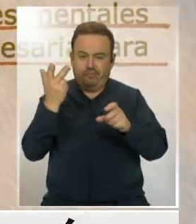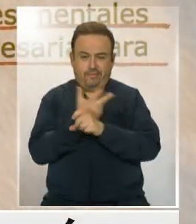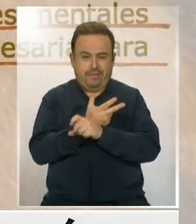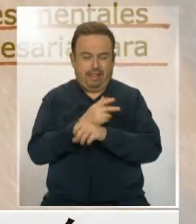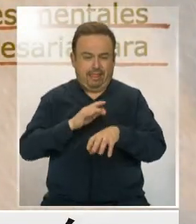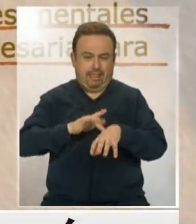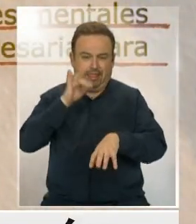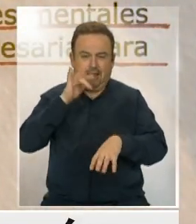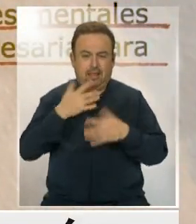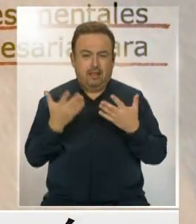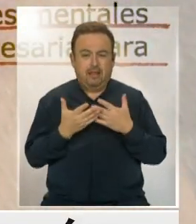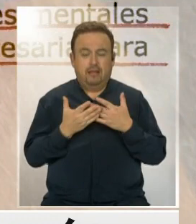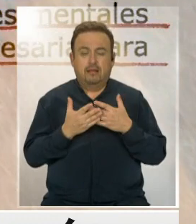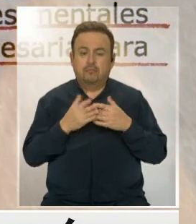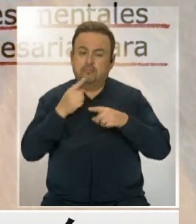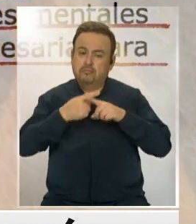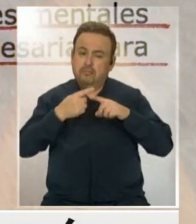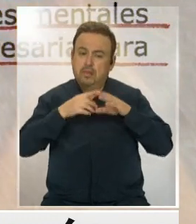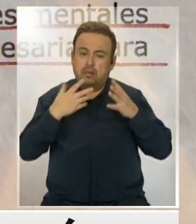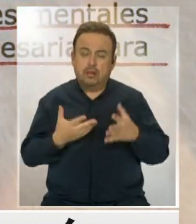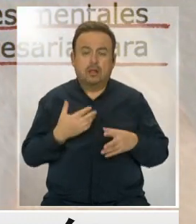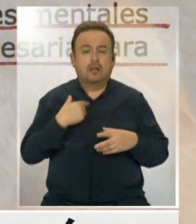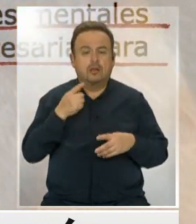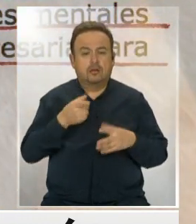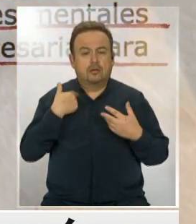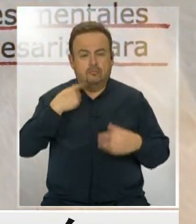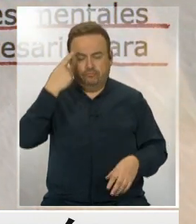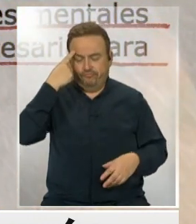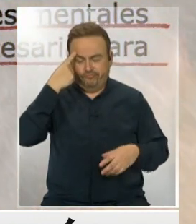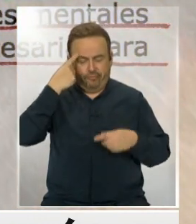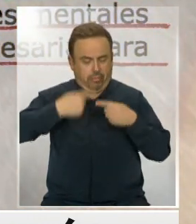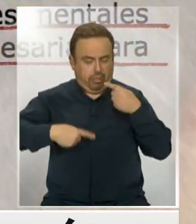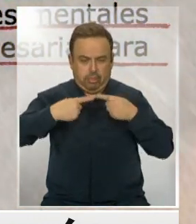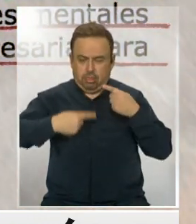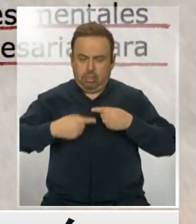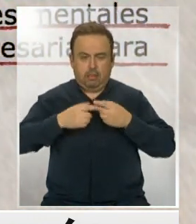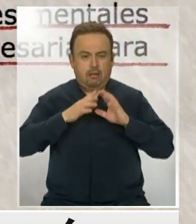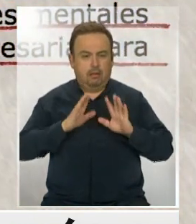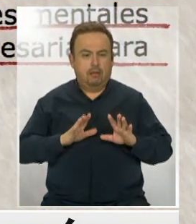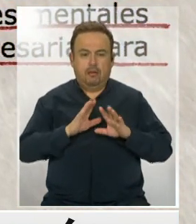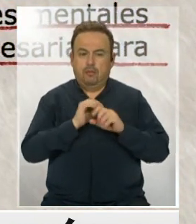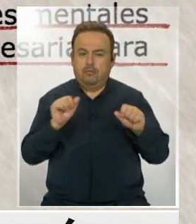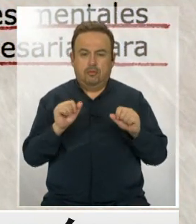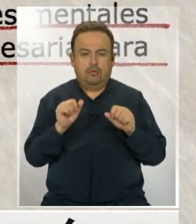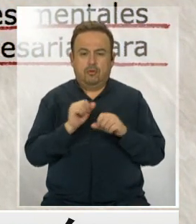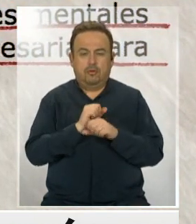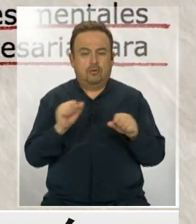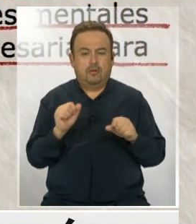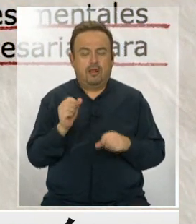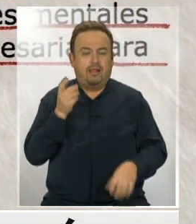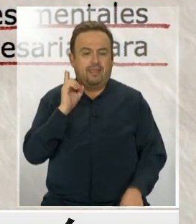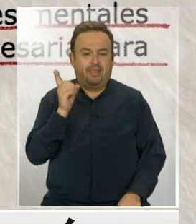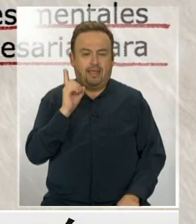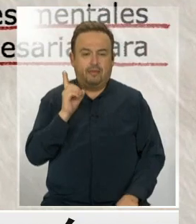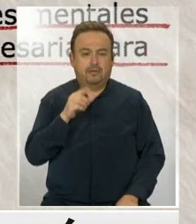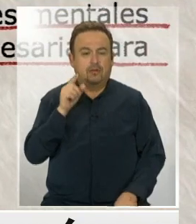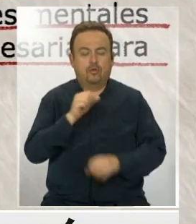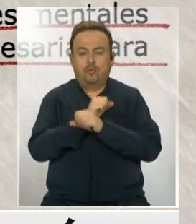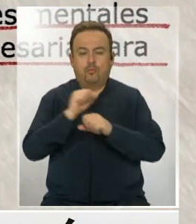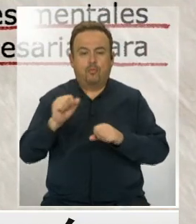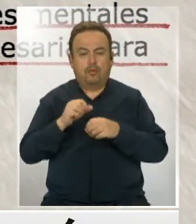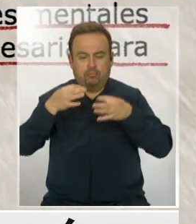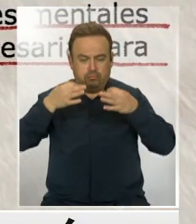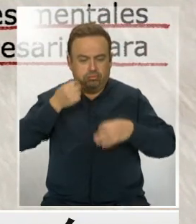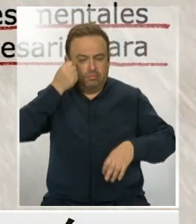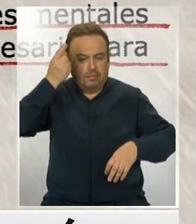crónico en grado moderado que comprometía sus facultades mentales situándolo en un estado de discapacidad que impedía